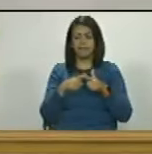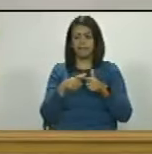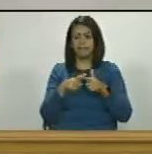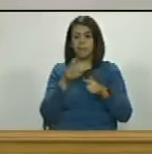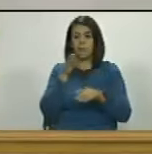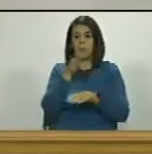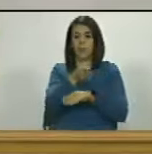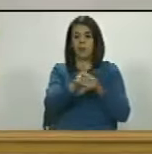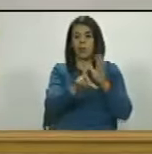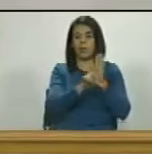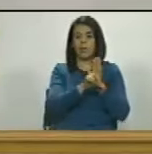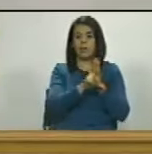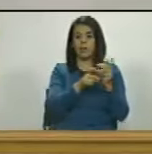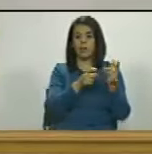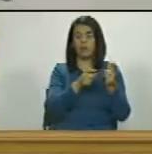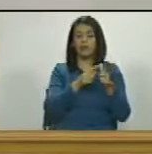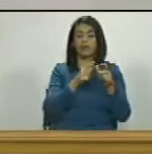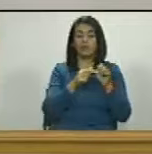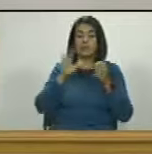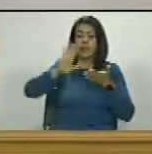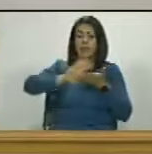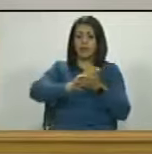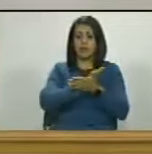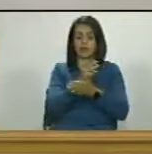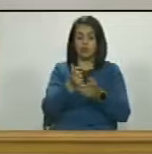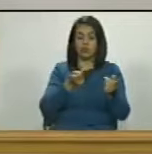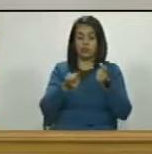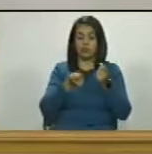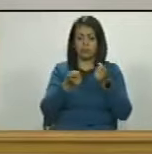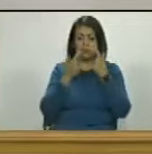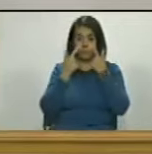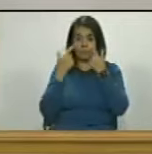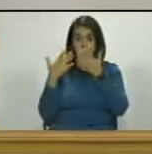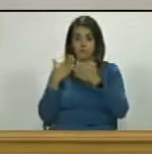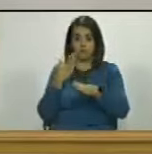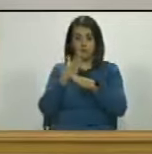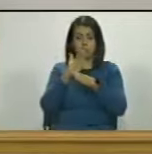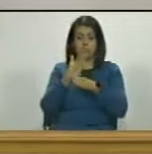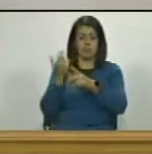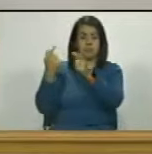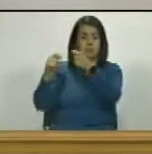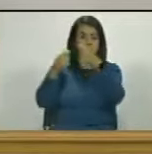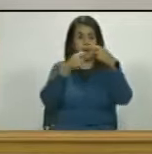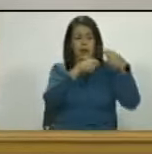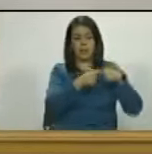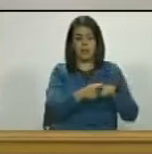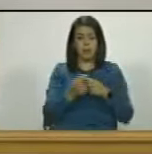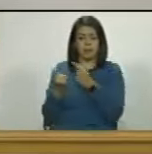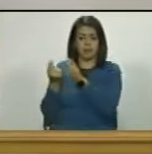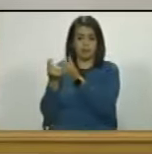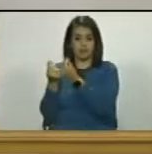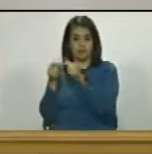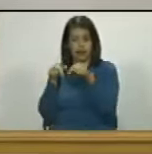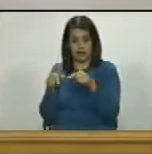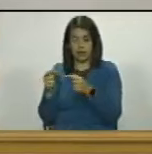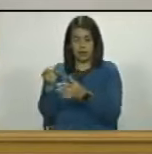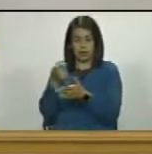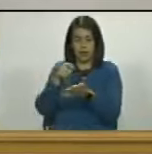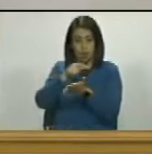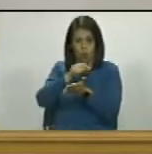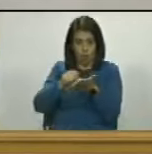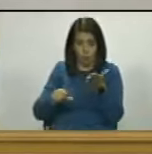vayamos por la ley de extinción de dominio contra esos bienes y empezamos a venderlos para financiar con eso las